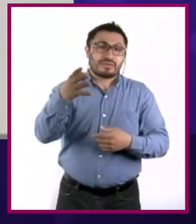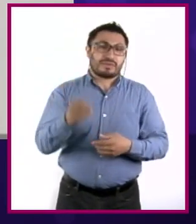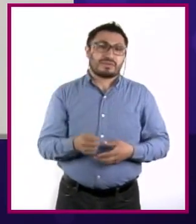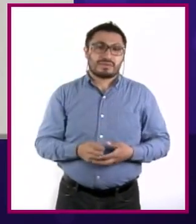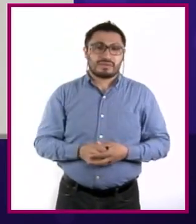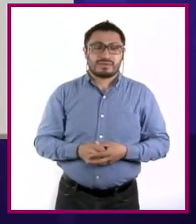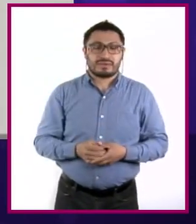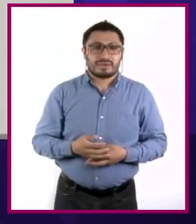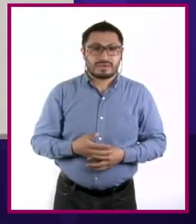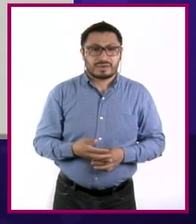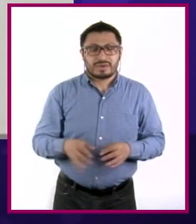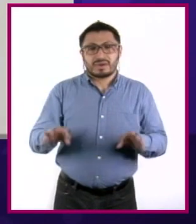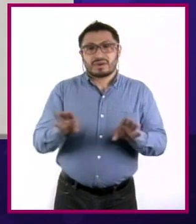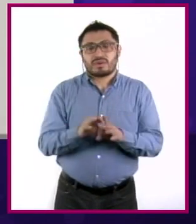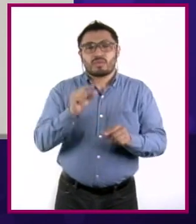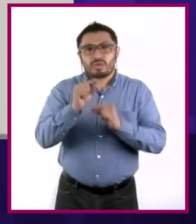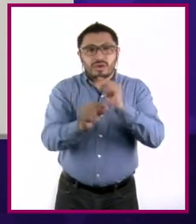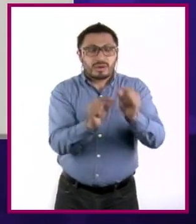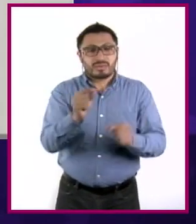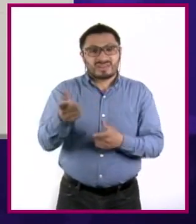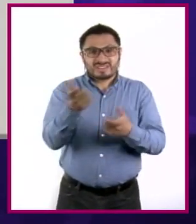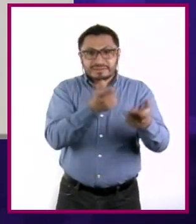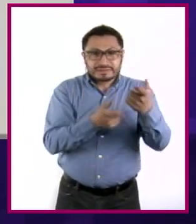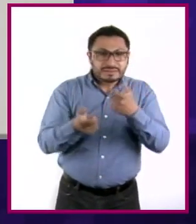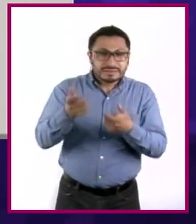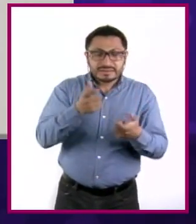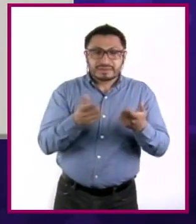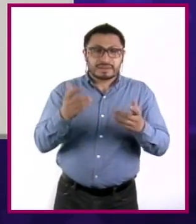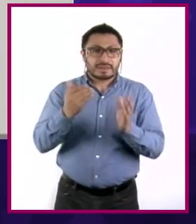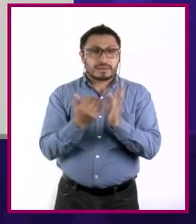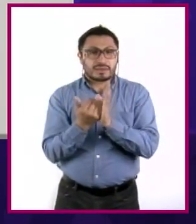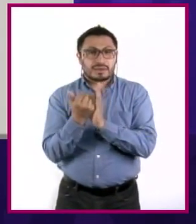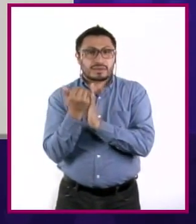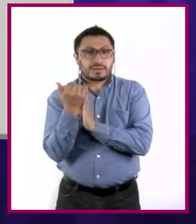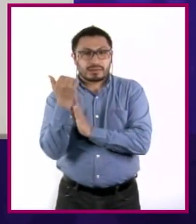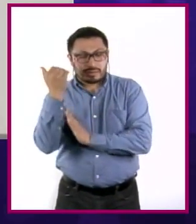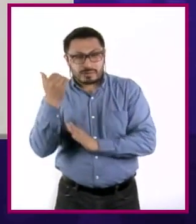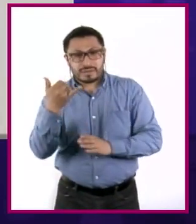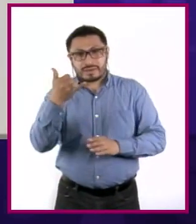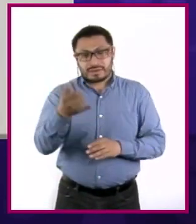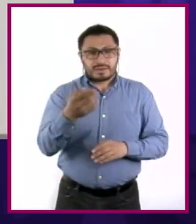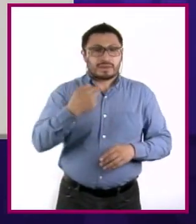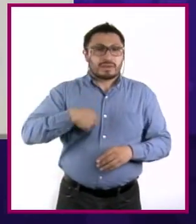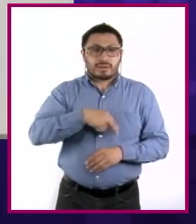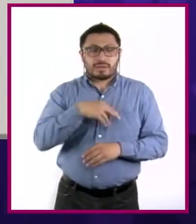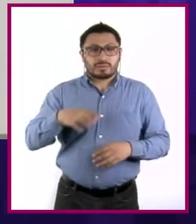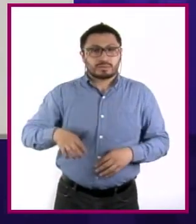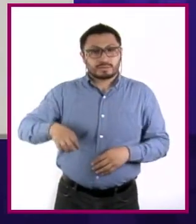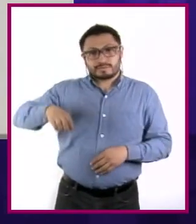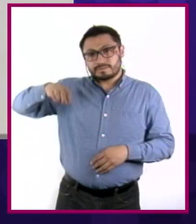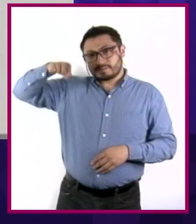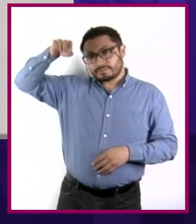nuestros ingresos vayan creciendo producto de nuestro trabajo y producto de que vamos también creciendo en edad.